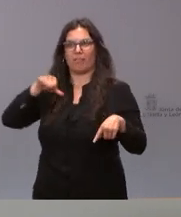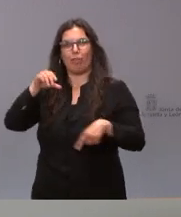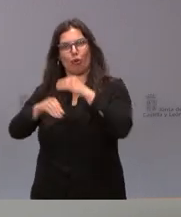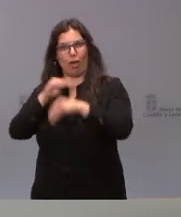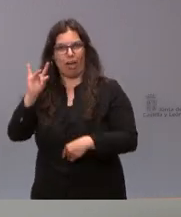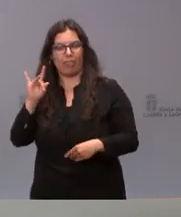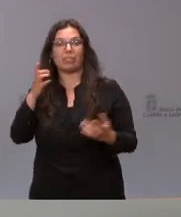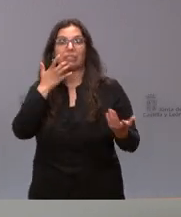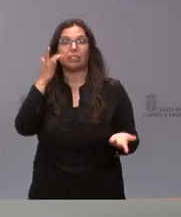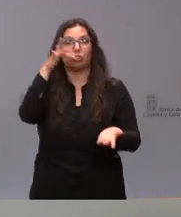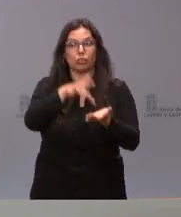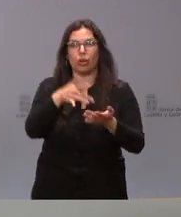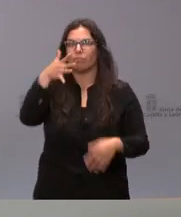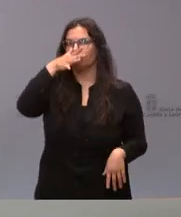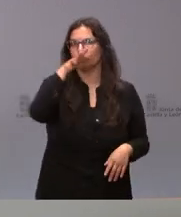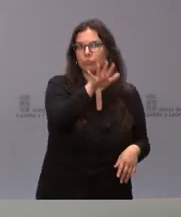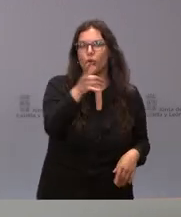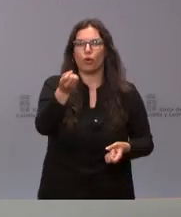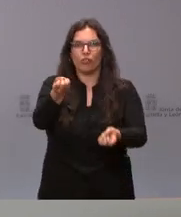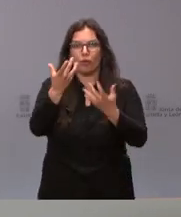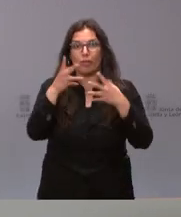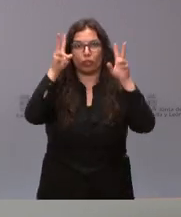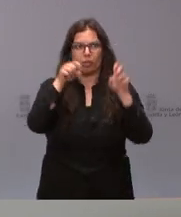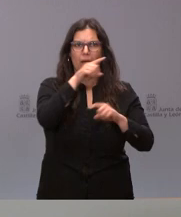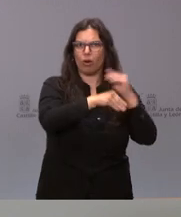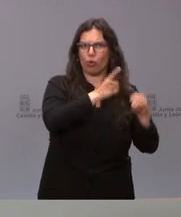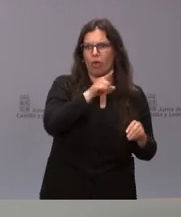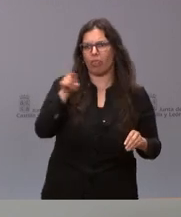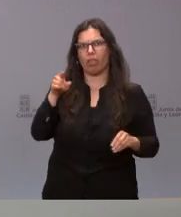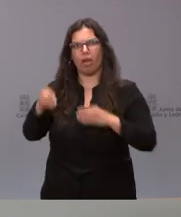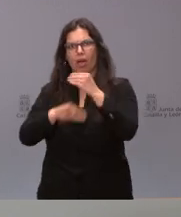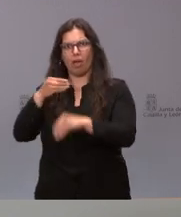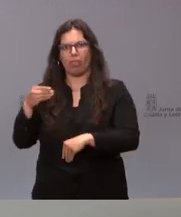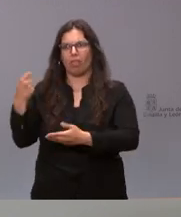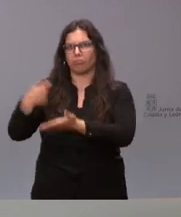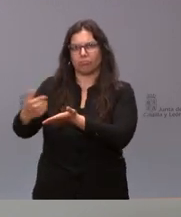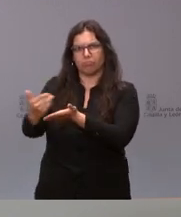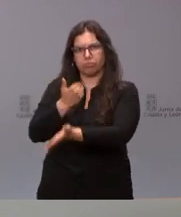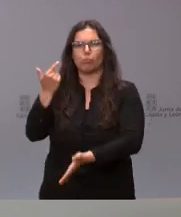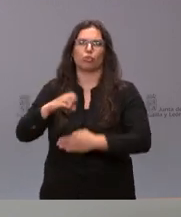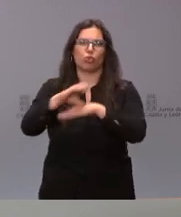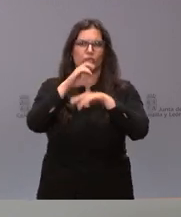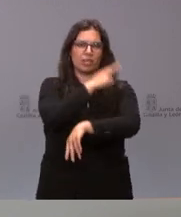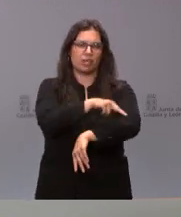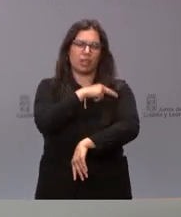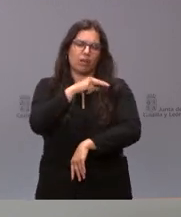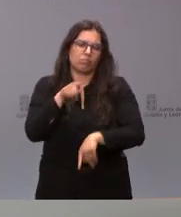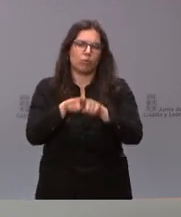denuncia o información en relación con este asunto, pues actuaría la Consejería de Sanidad en el sentido que correspondiera.